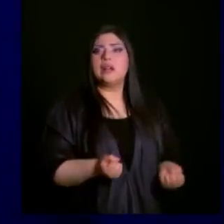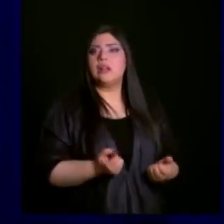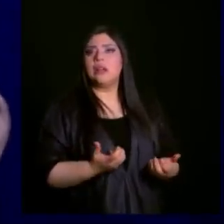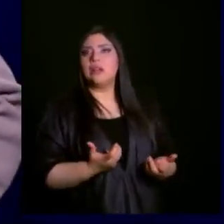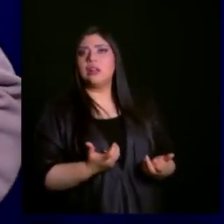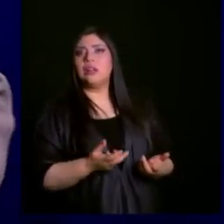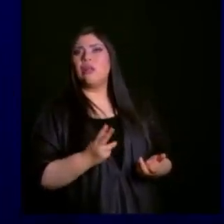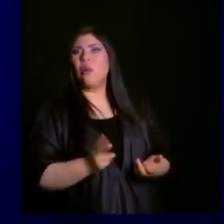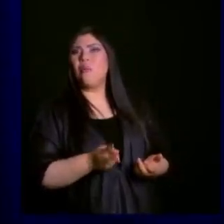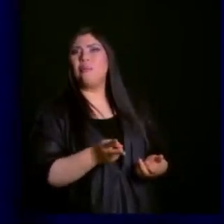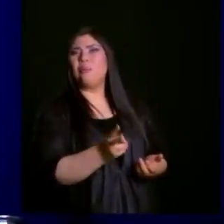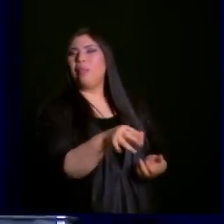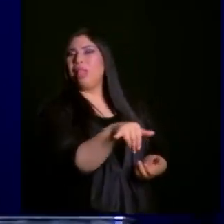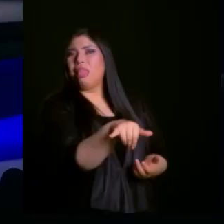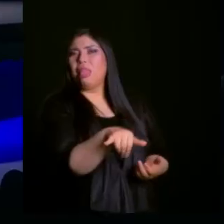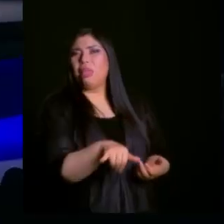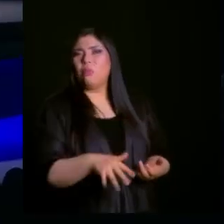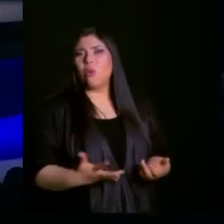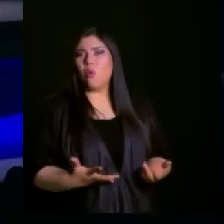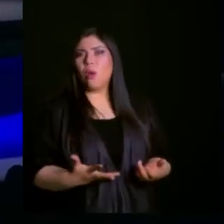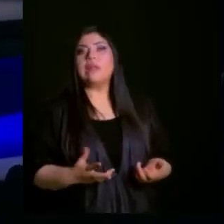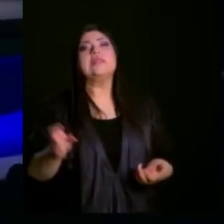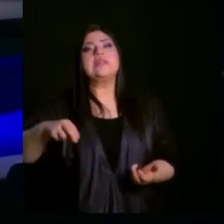paradigmas en nuestra vida.